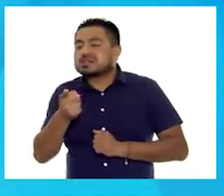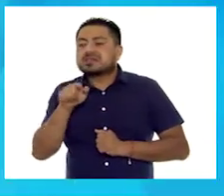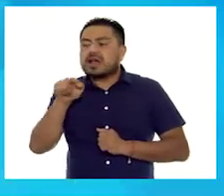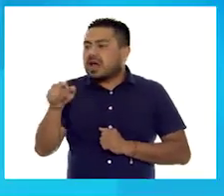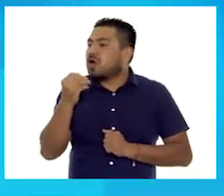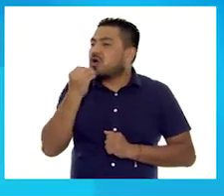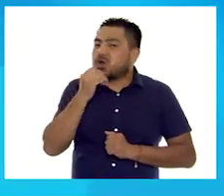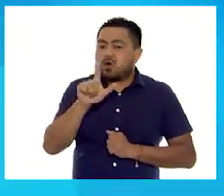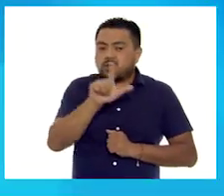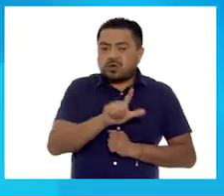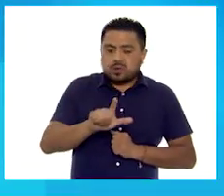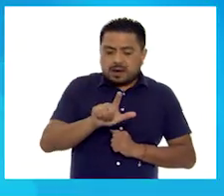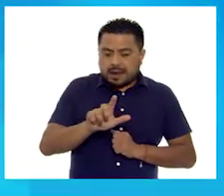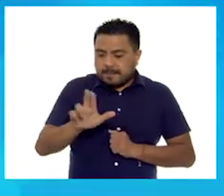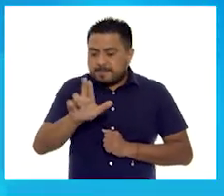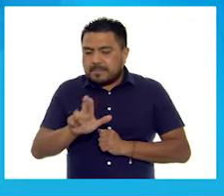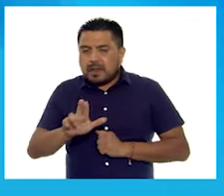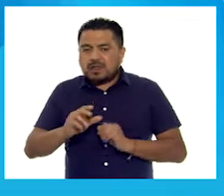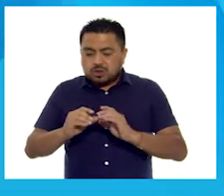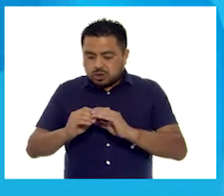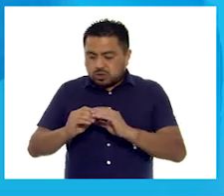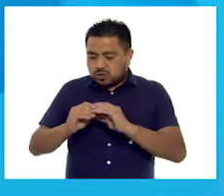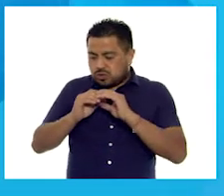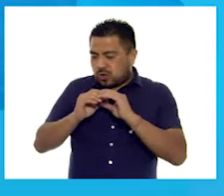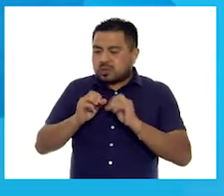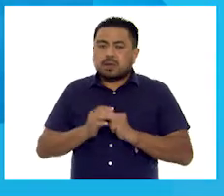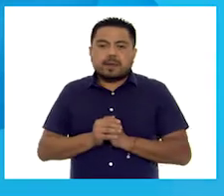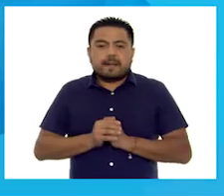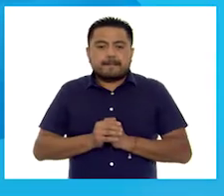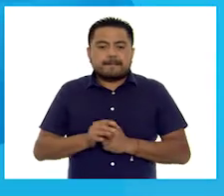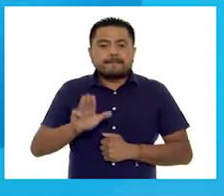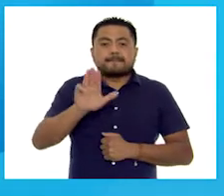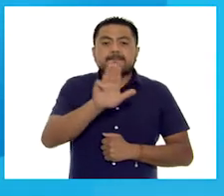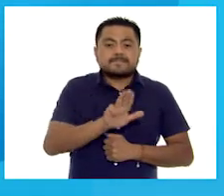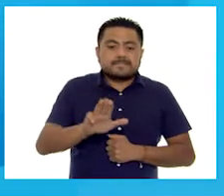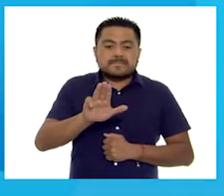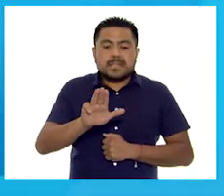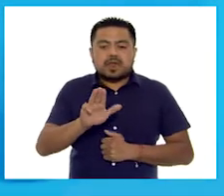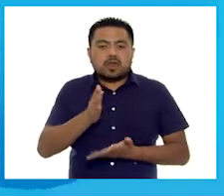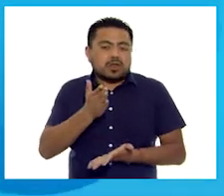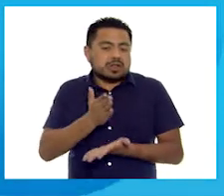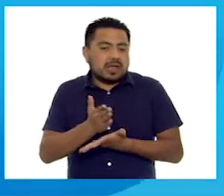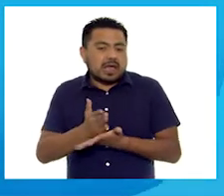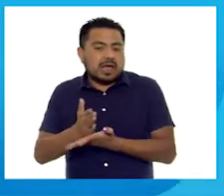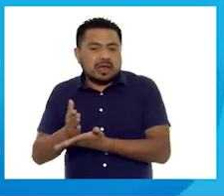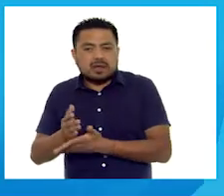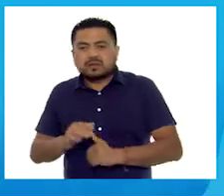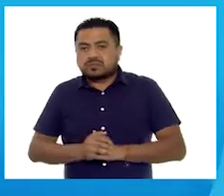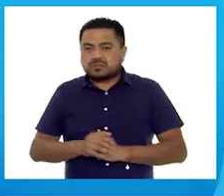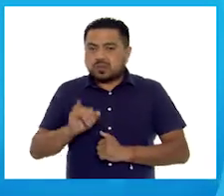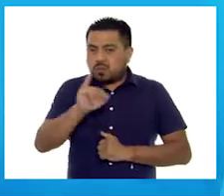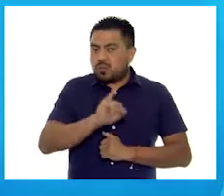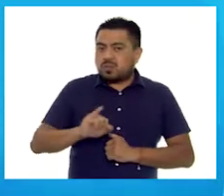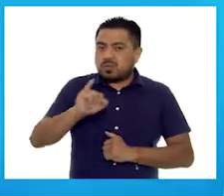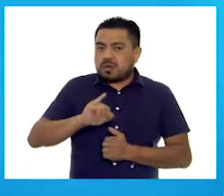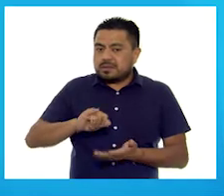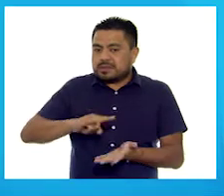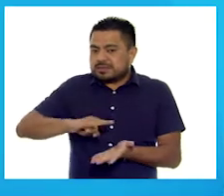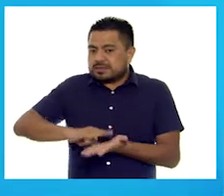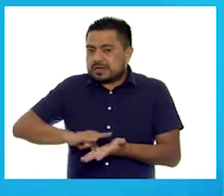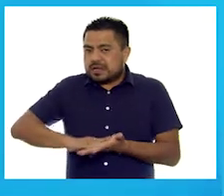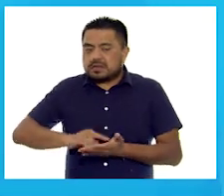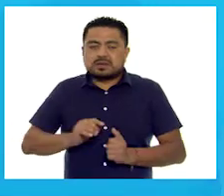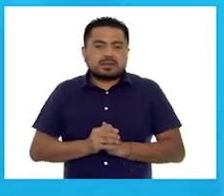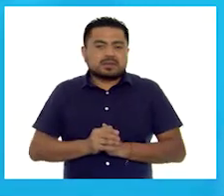comía los lunes y martes torta, los miércoles tacos, los jueves sándwich